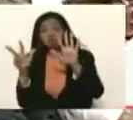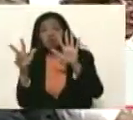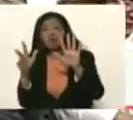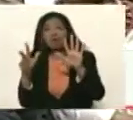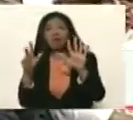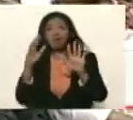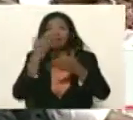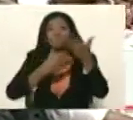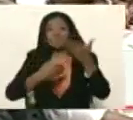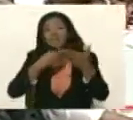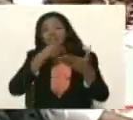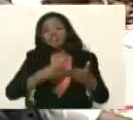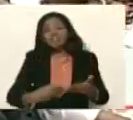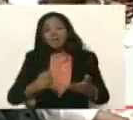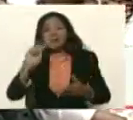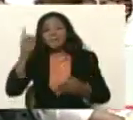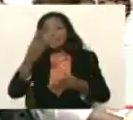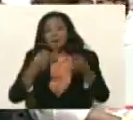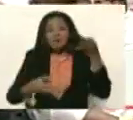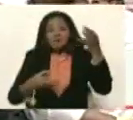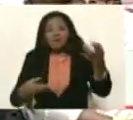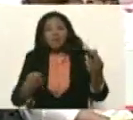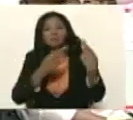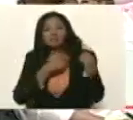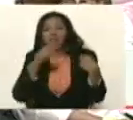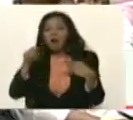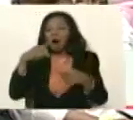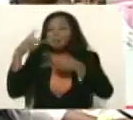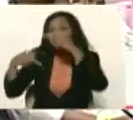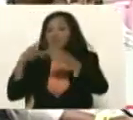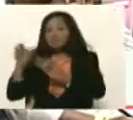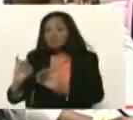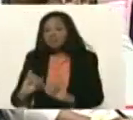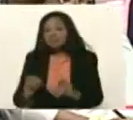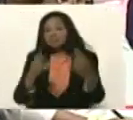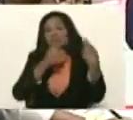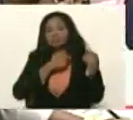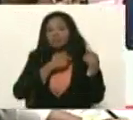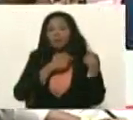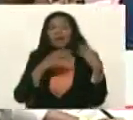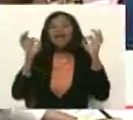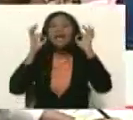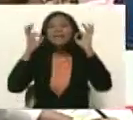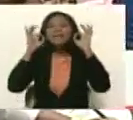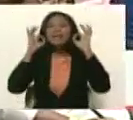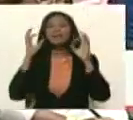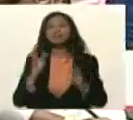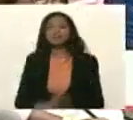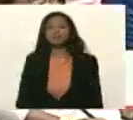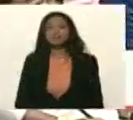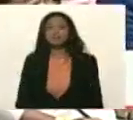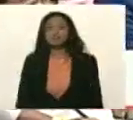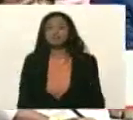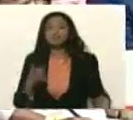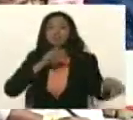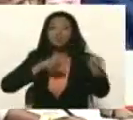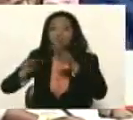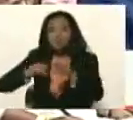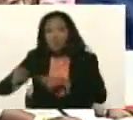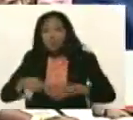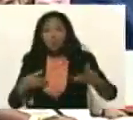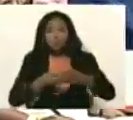documento, Erika. Yo responsabilizo políticamente a Erika, como coordinadora de este equipo